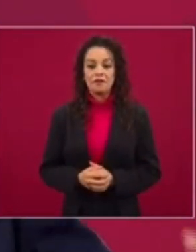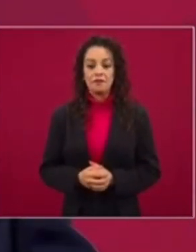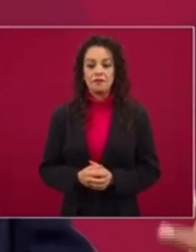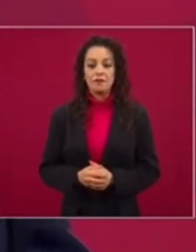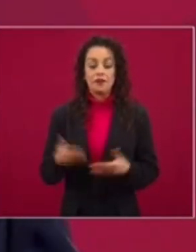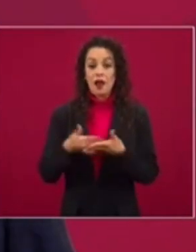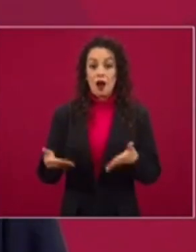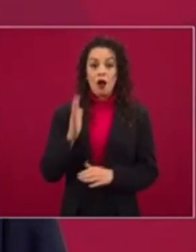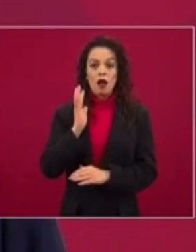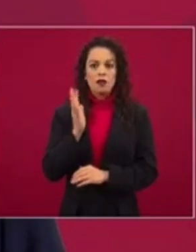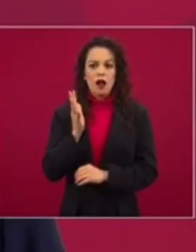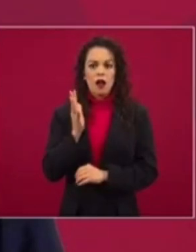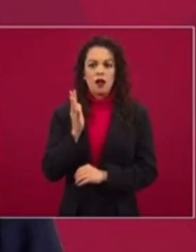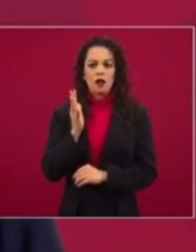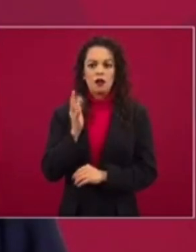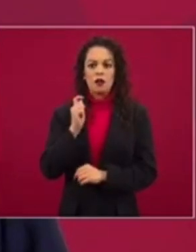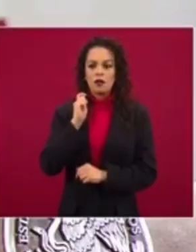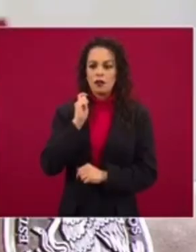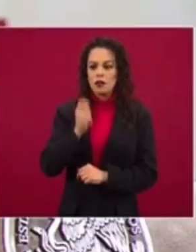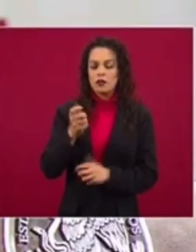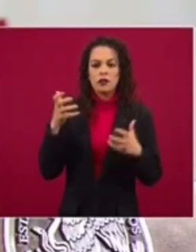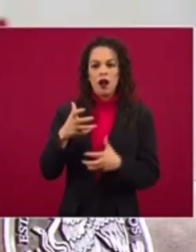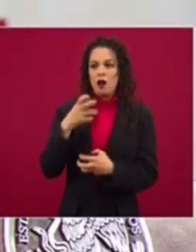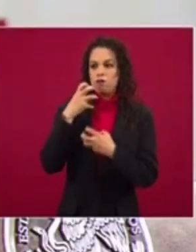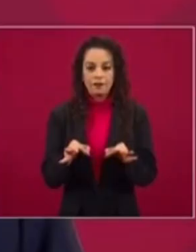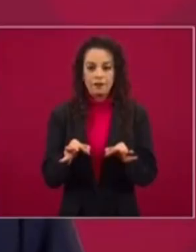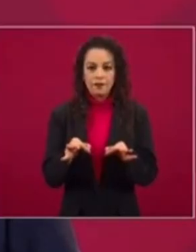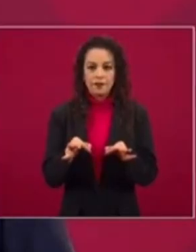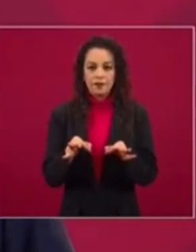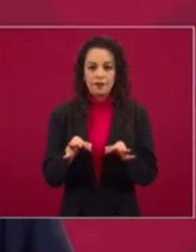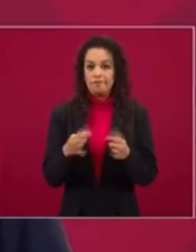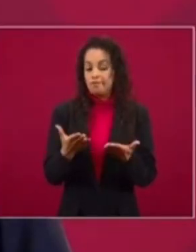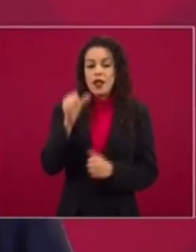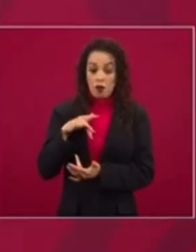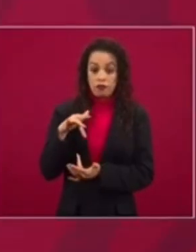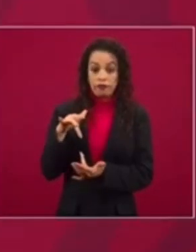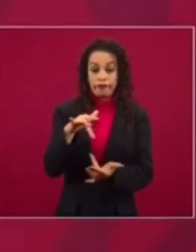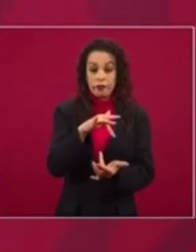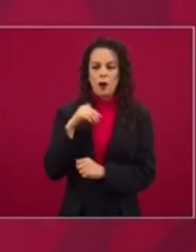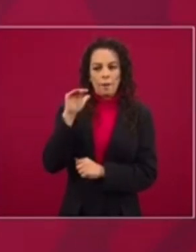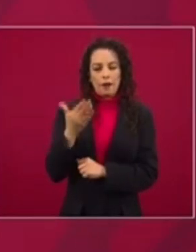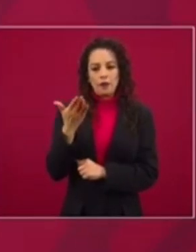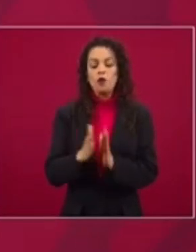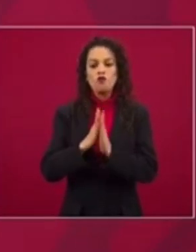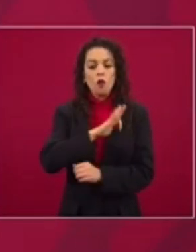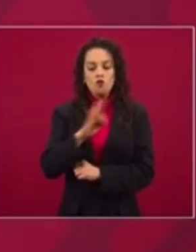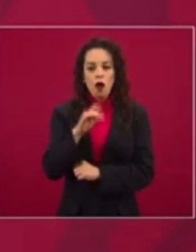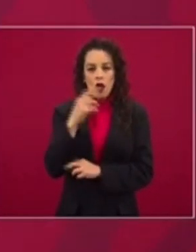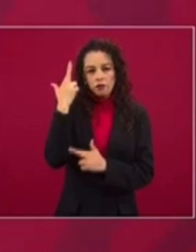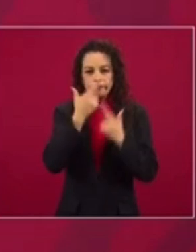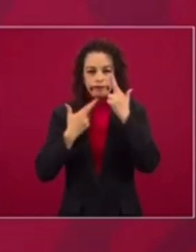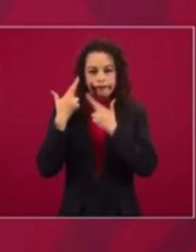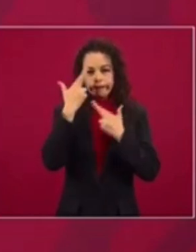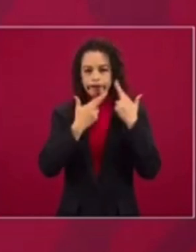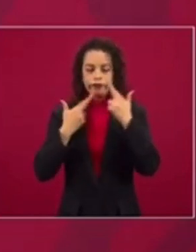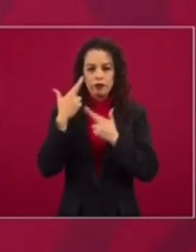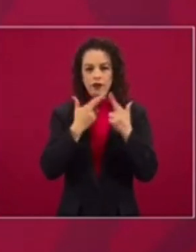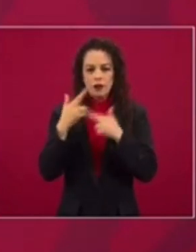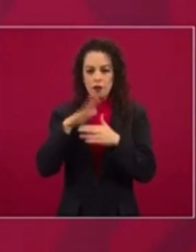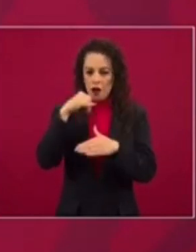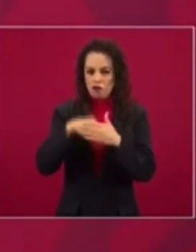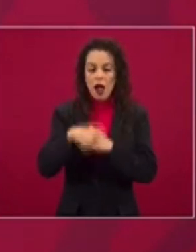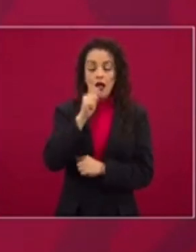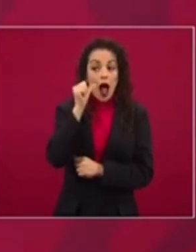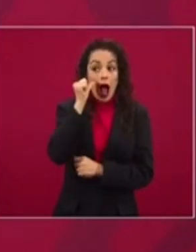a sus anchas la libertad. Ayer le pedí a Jessy un análisis de los artículos